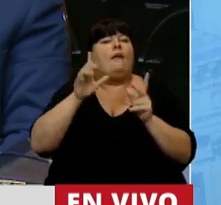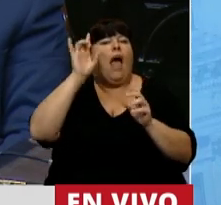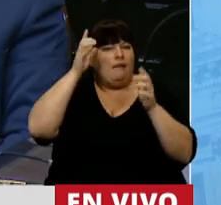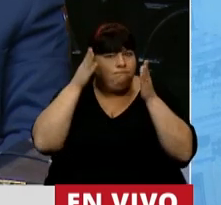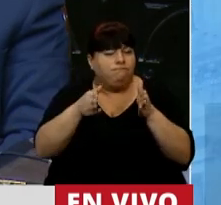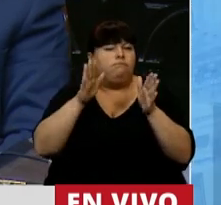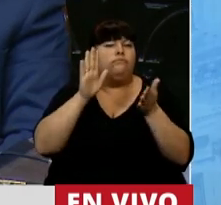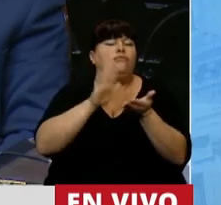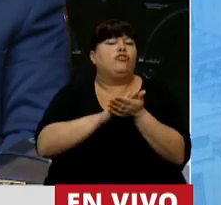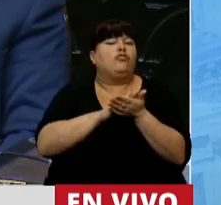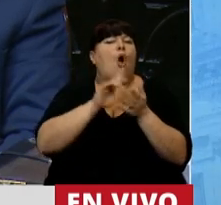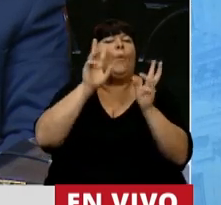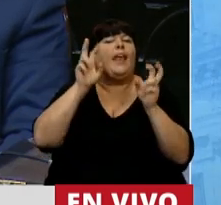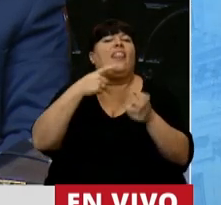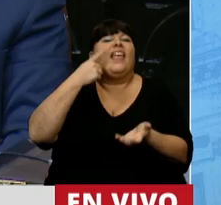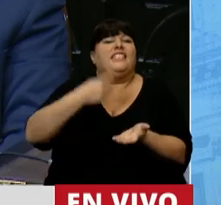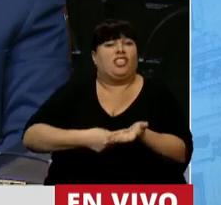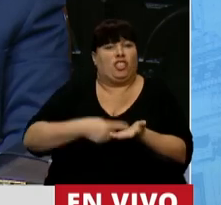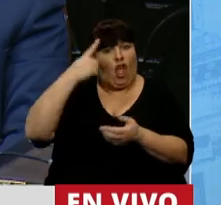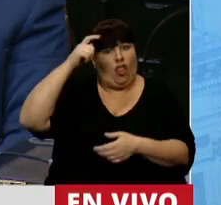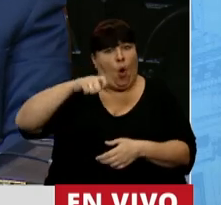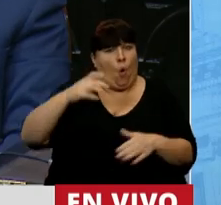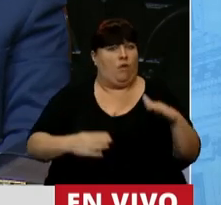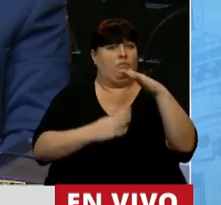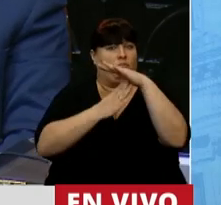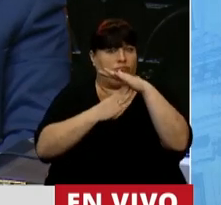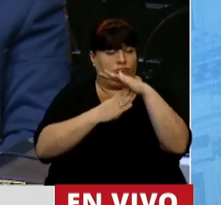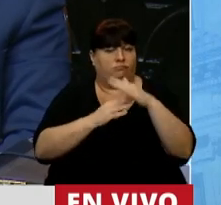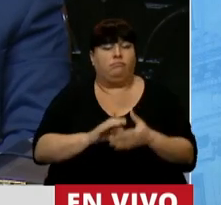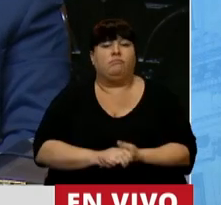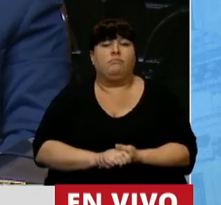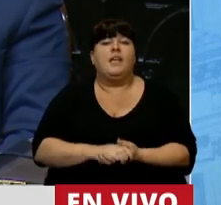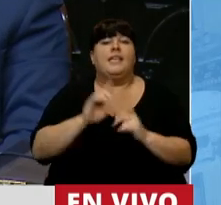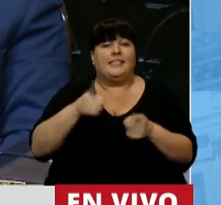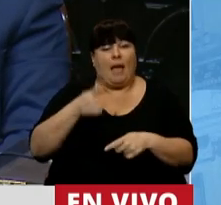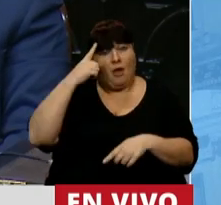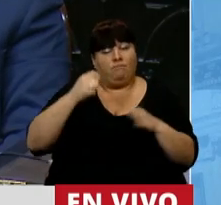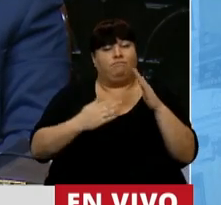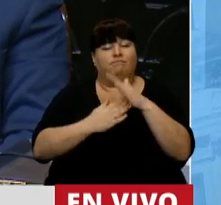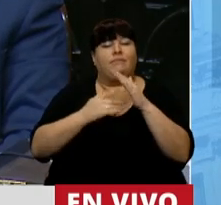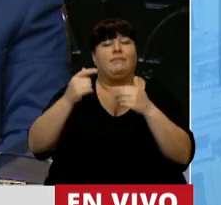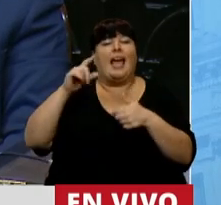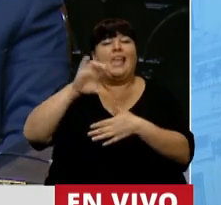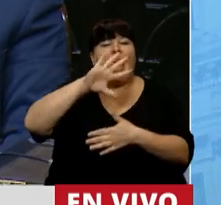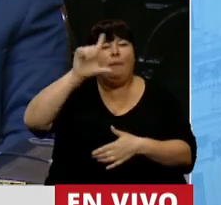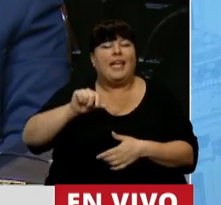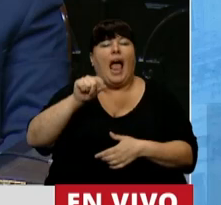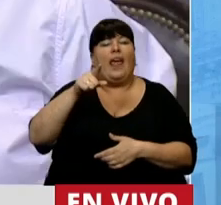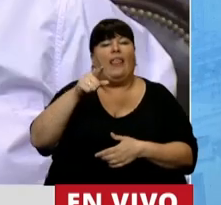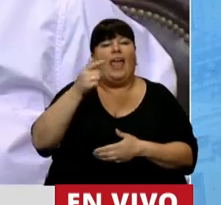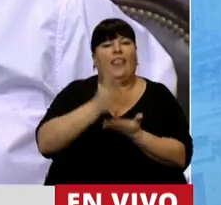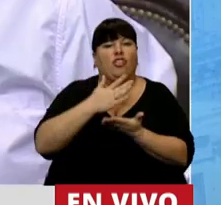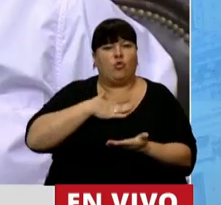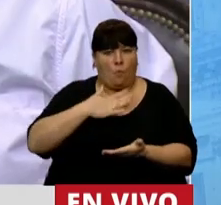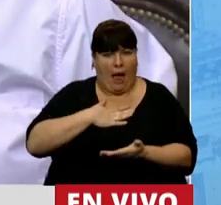someramente, sino las decisiones de la propia Corte Suprema de Justicia de la Nación y la Corte Interamericana de Derechos Humanos,